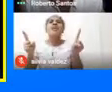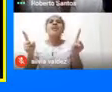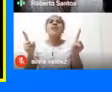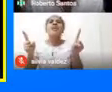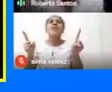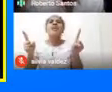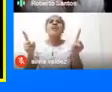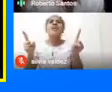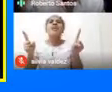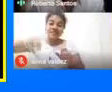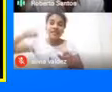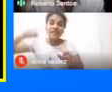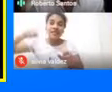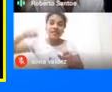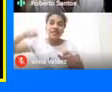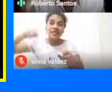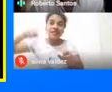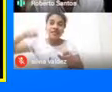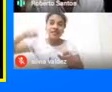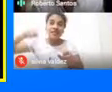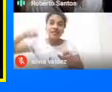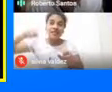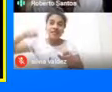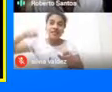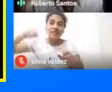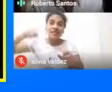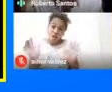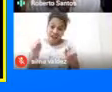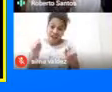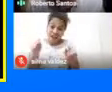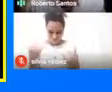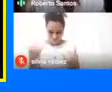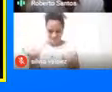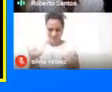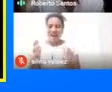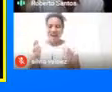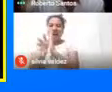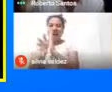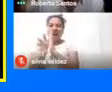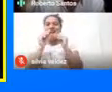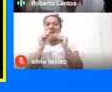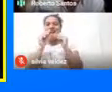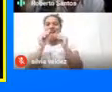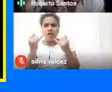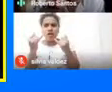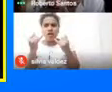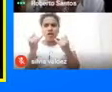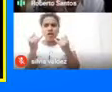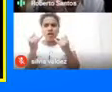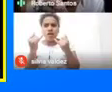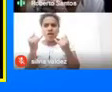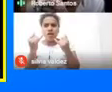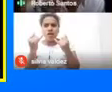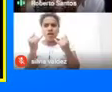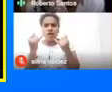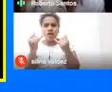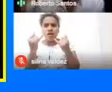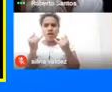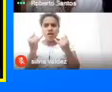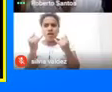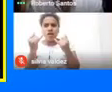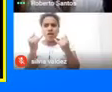Esto que hemos Hablado Hoy Tan rápidamente Tan sintéticamente Ojalá Haya tocado